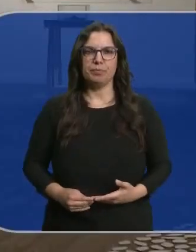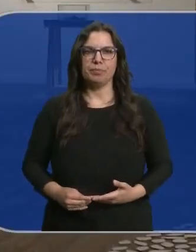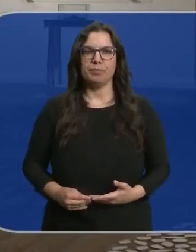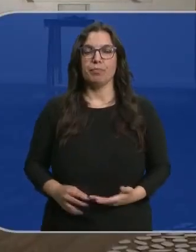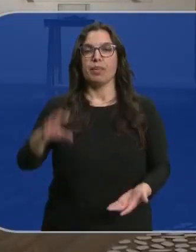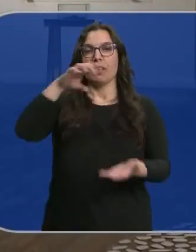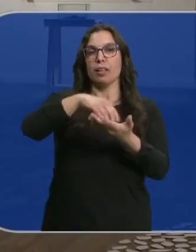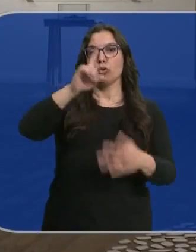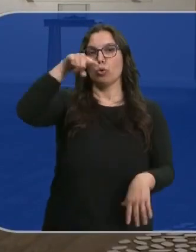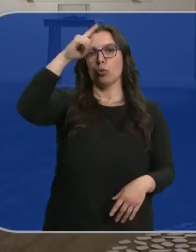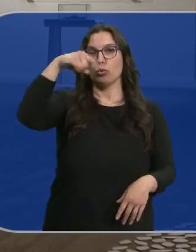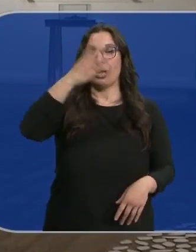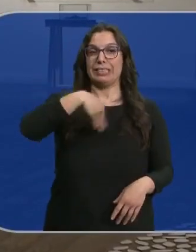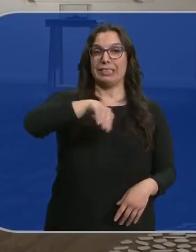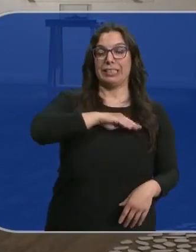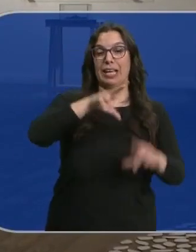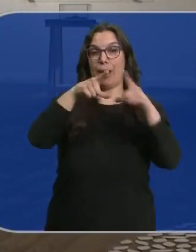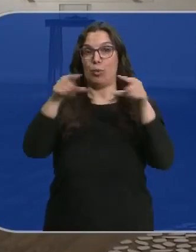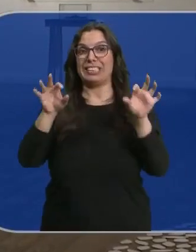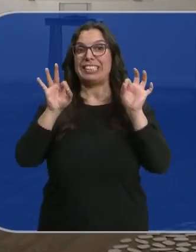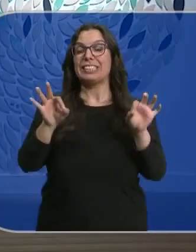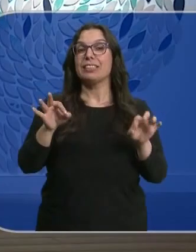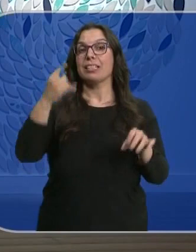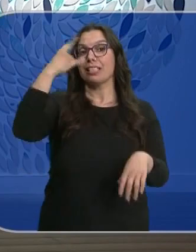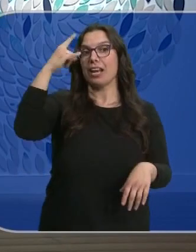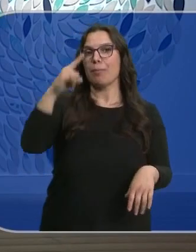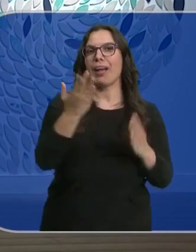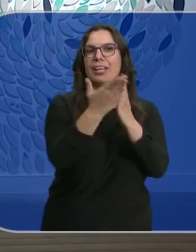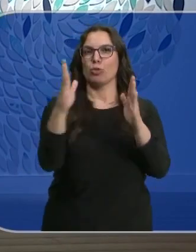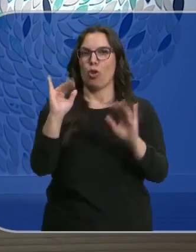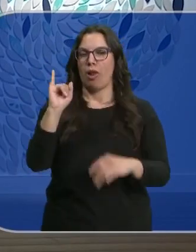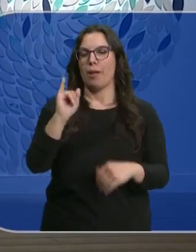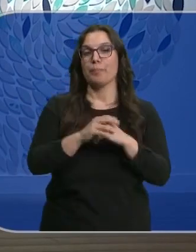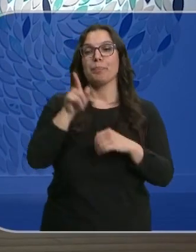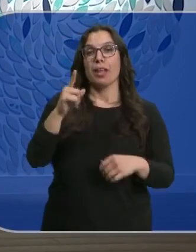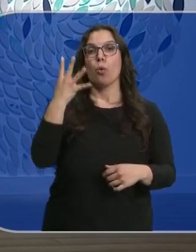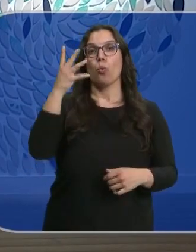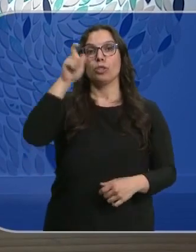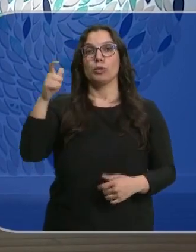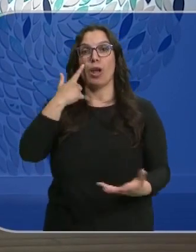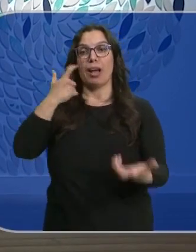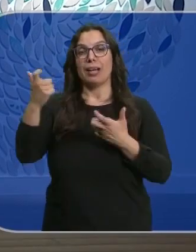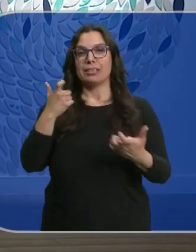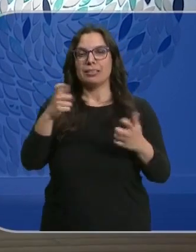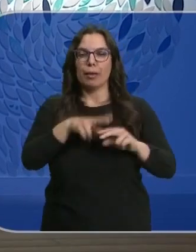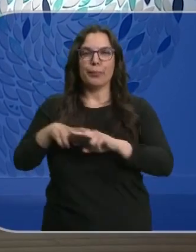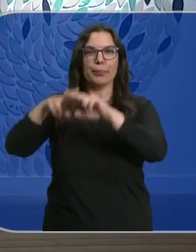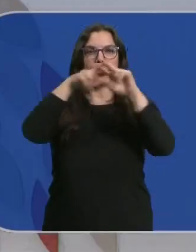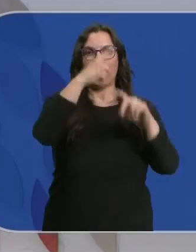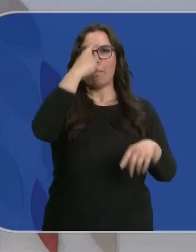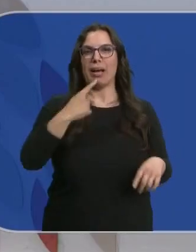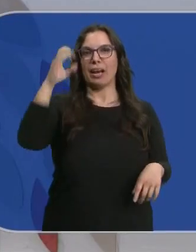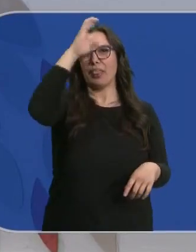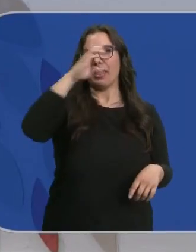El Centro Cultural Hispano-Japonés de Salamanca acoge la muestra Caracteres Esenciales. En ella, cuatro artistas analizan varias imágenes